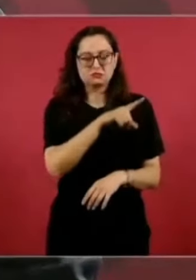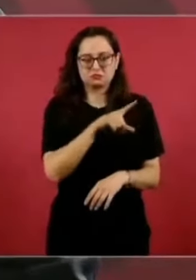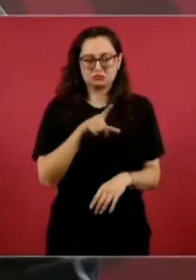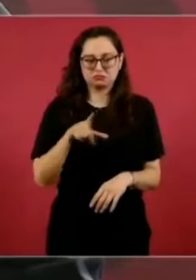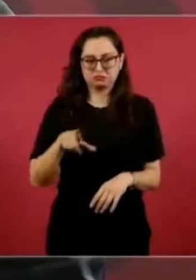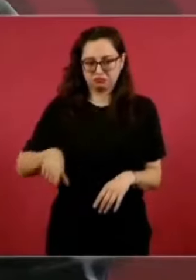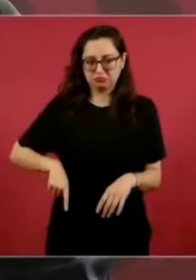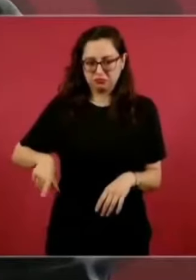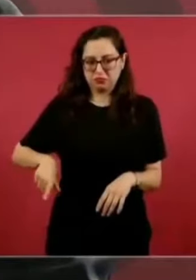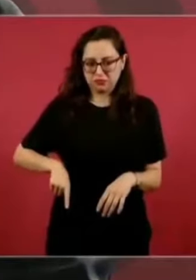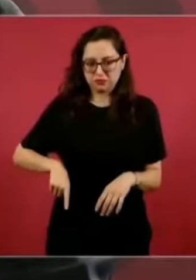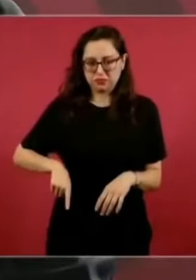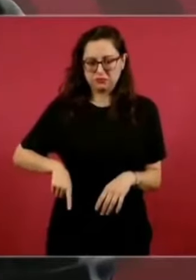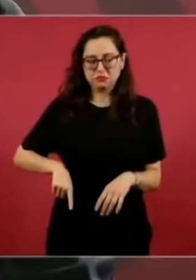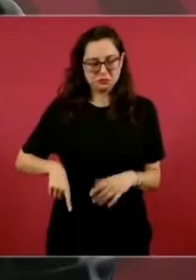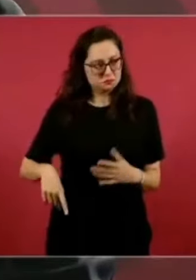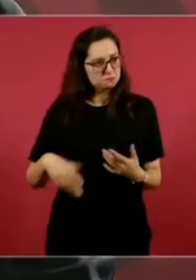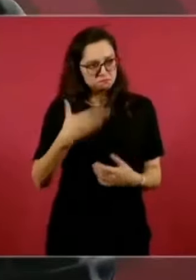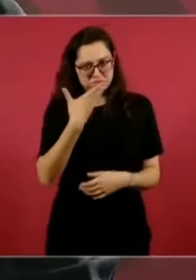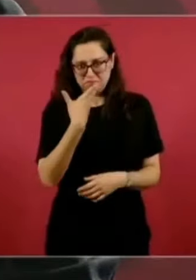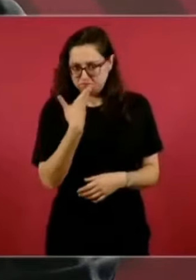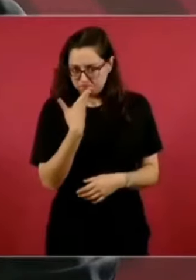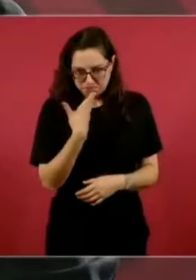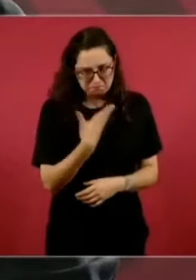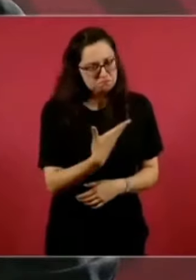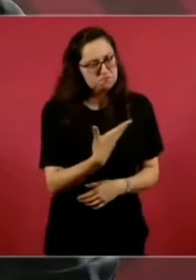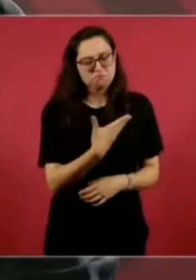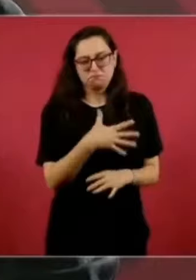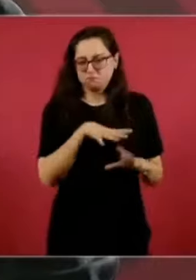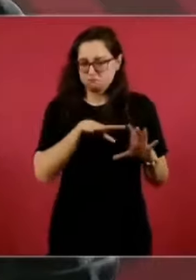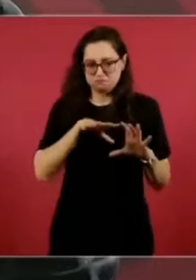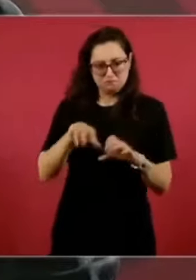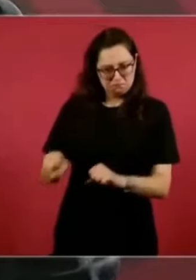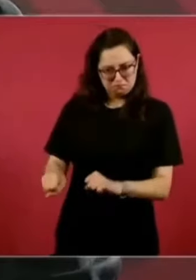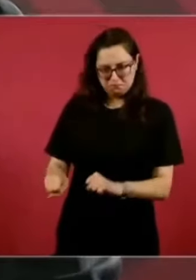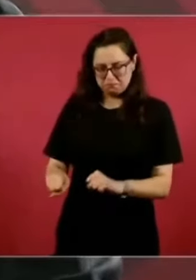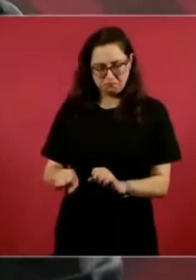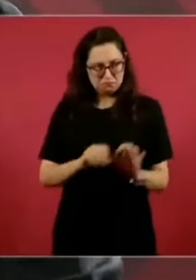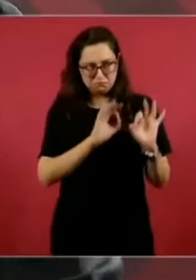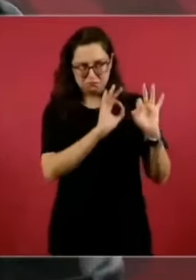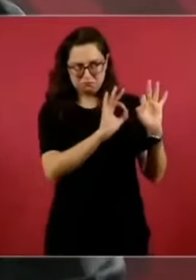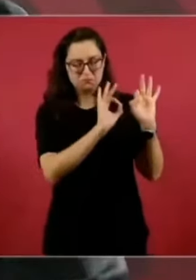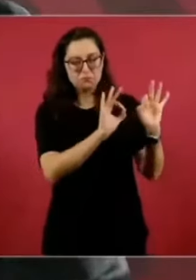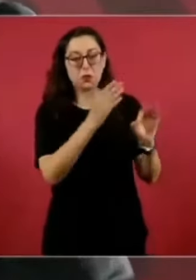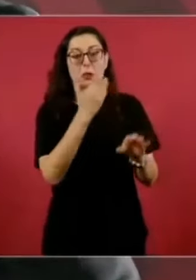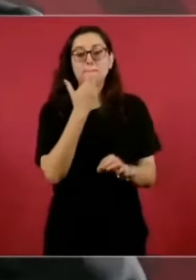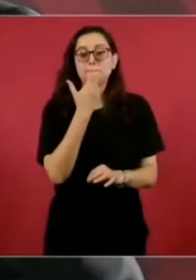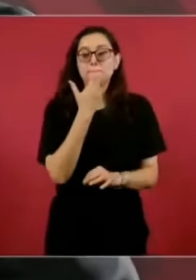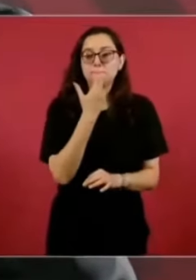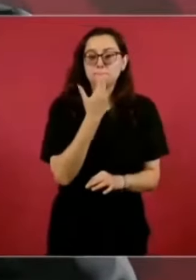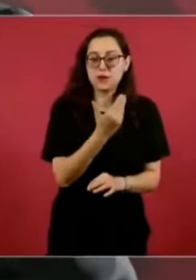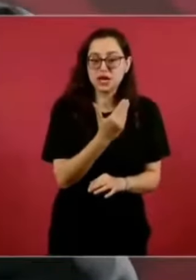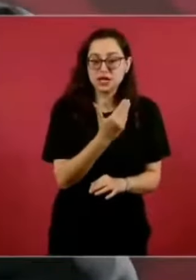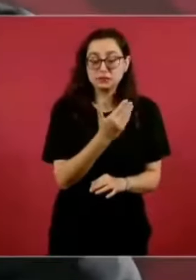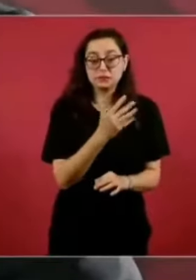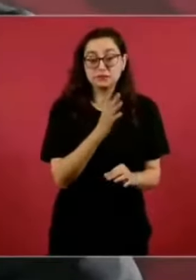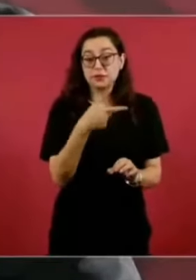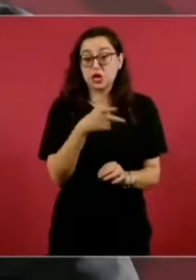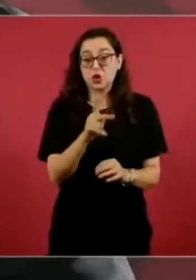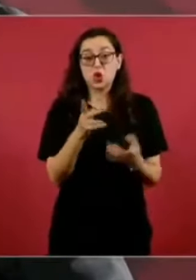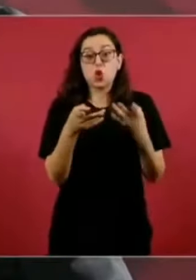que se llevó a cabo, ya sea por acuerdo